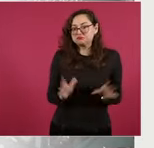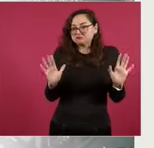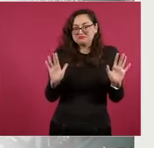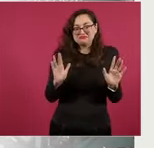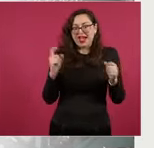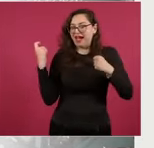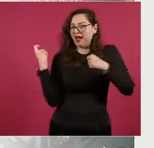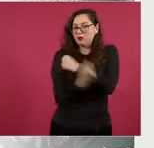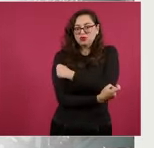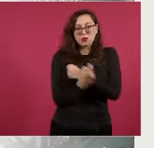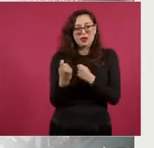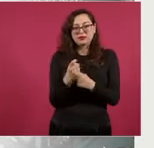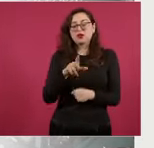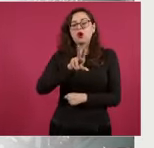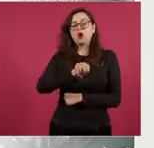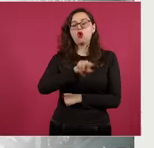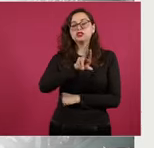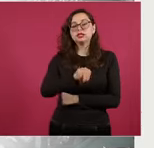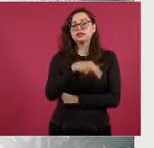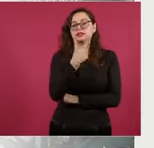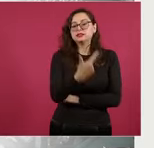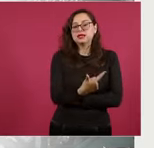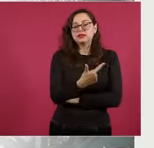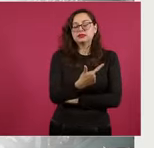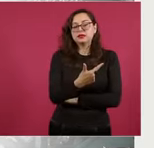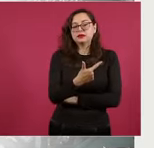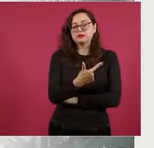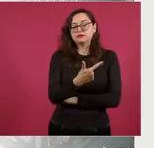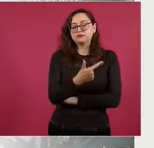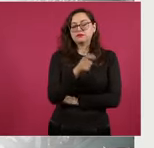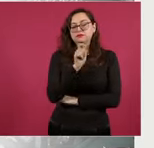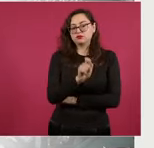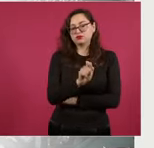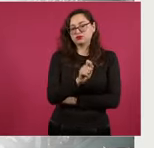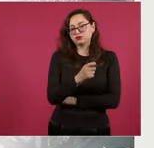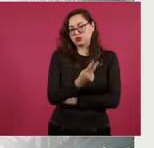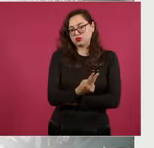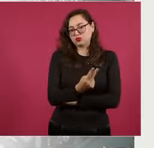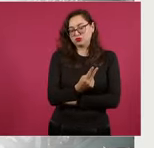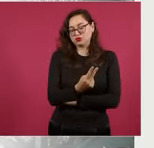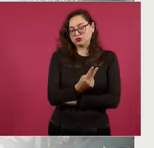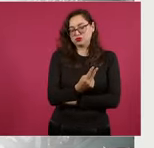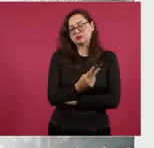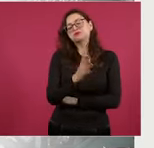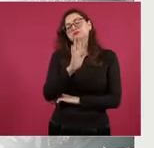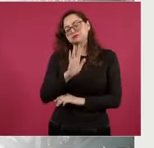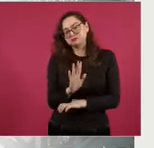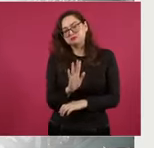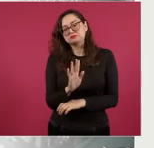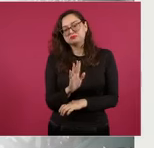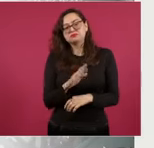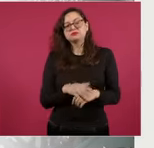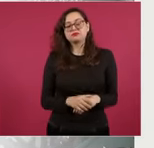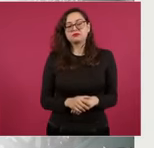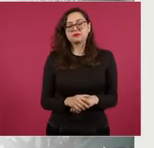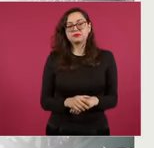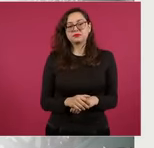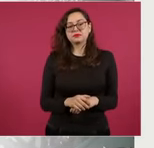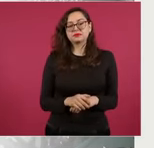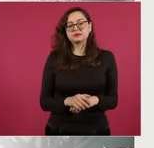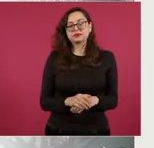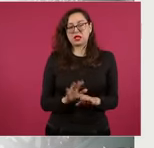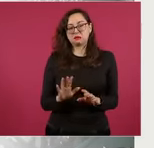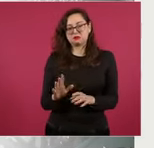asignarse. 87, en este caso vamos a poner los decimales para ver la cuarta